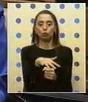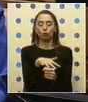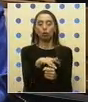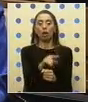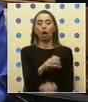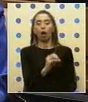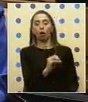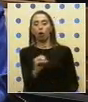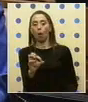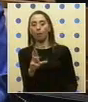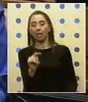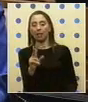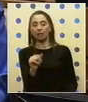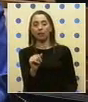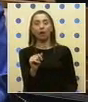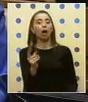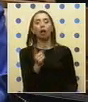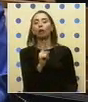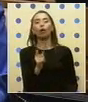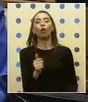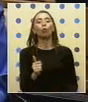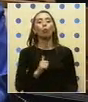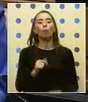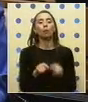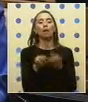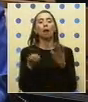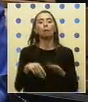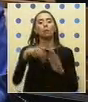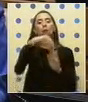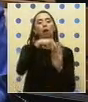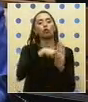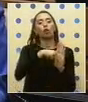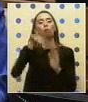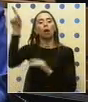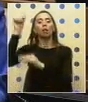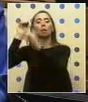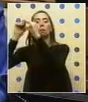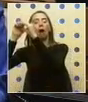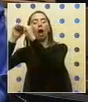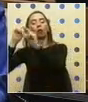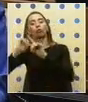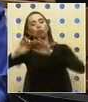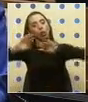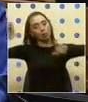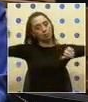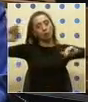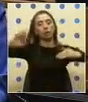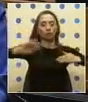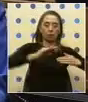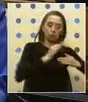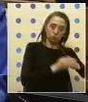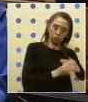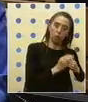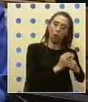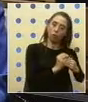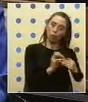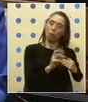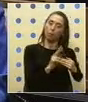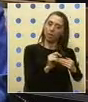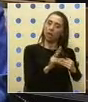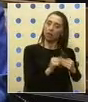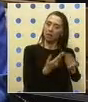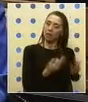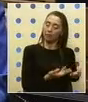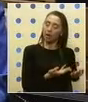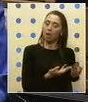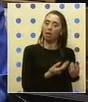estas cooperativas no tengan que cumplir las mismas normas que los bancos, sino como cooperativas, como son hasta el momento y